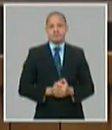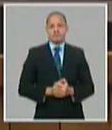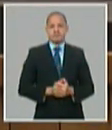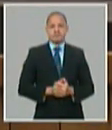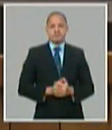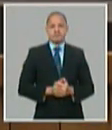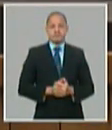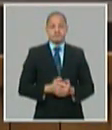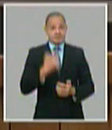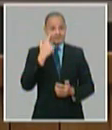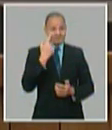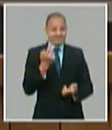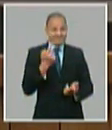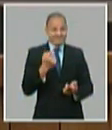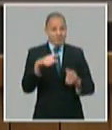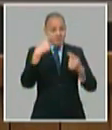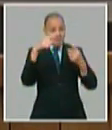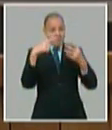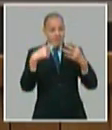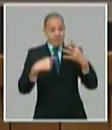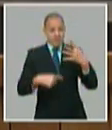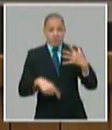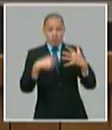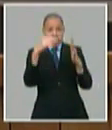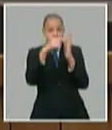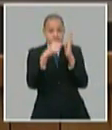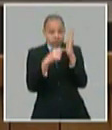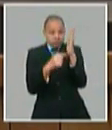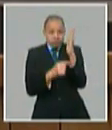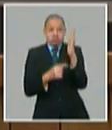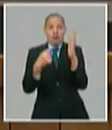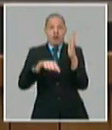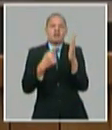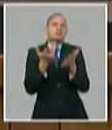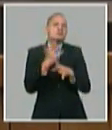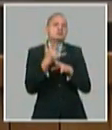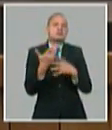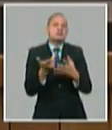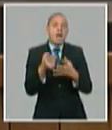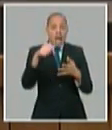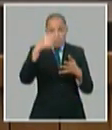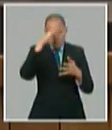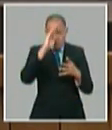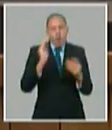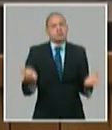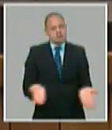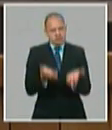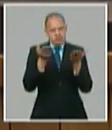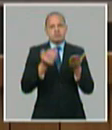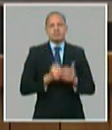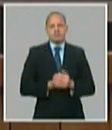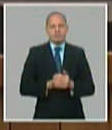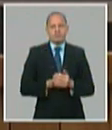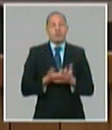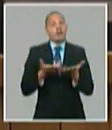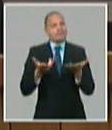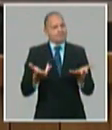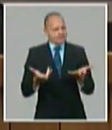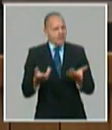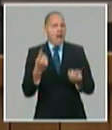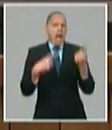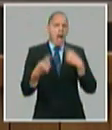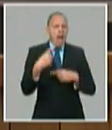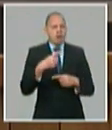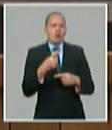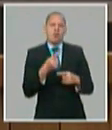no se detiene en medio de toda esta restricción el desarrollo del país hemos tenido que ralentizar algunas inversiones pero fíjense que